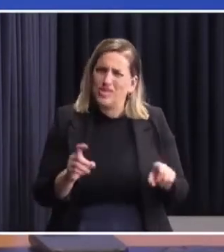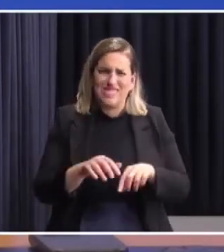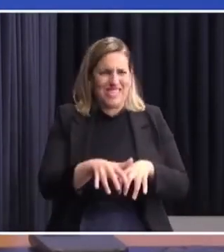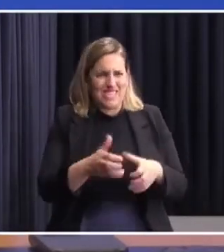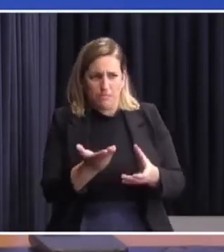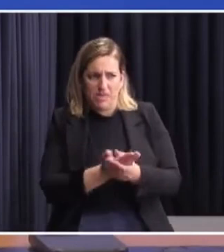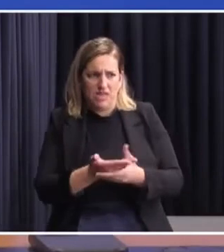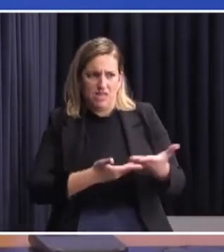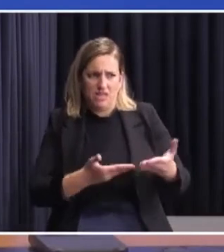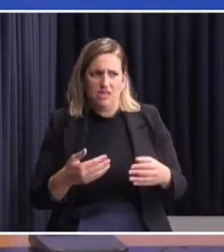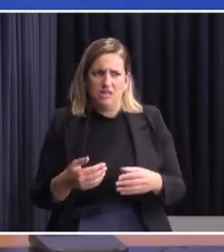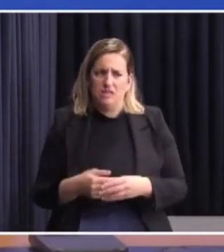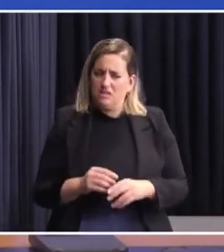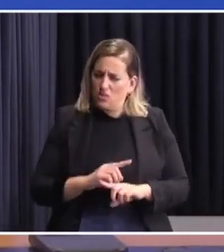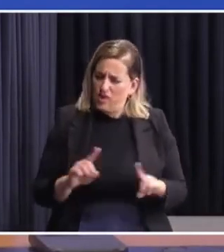parte de la pregunta, Alejandro.